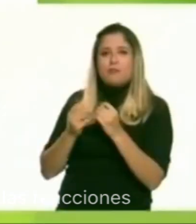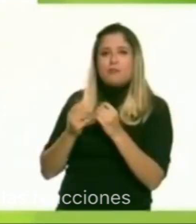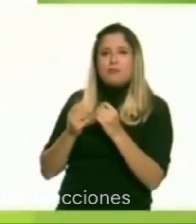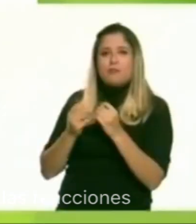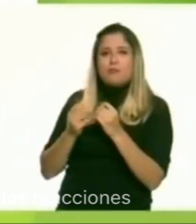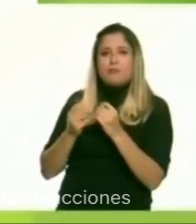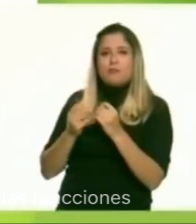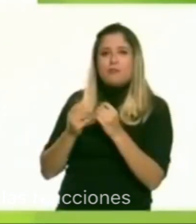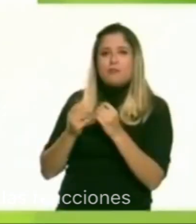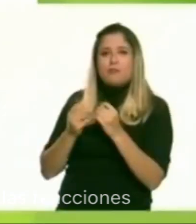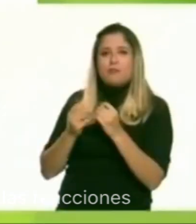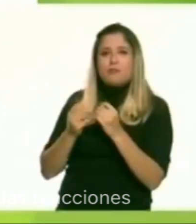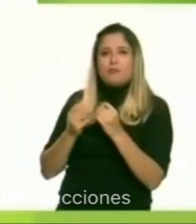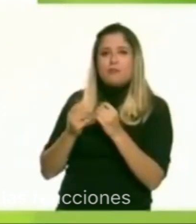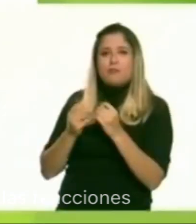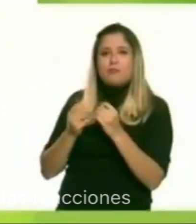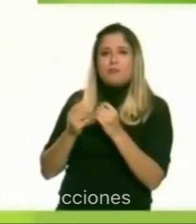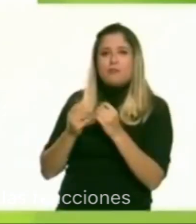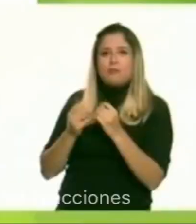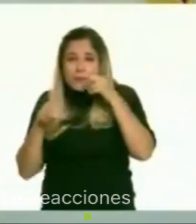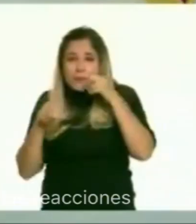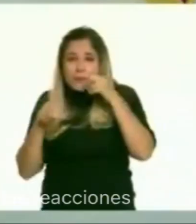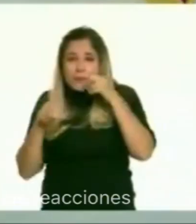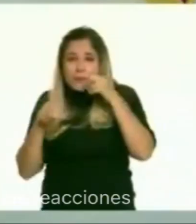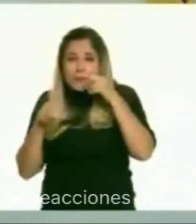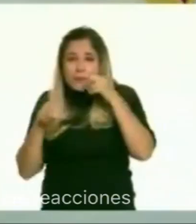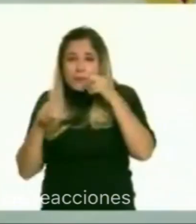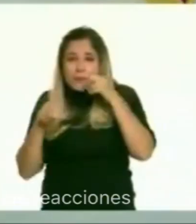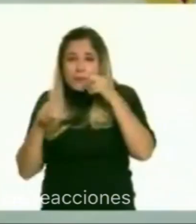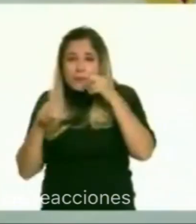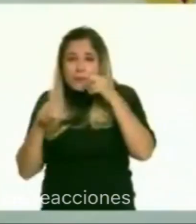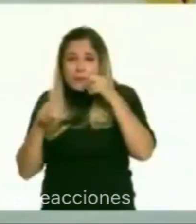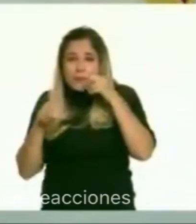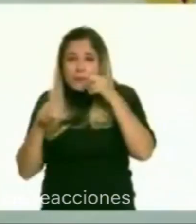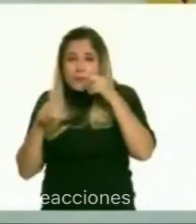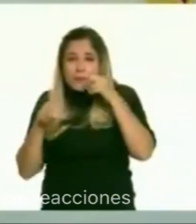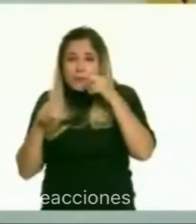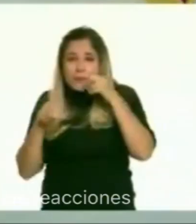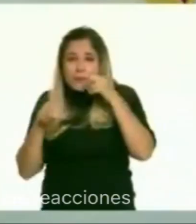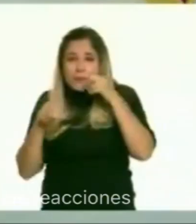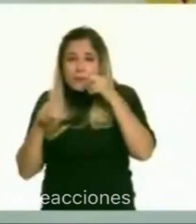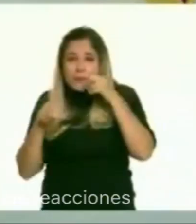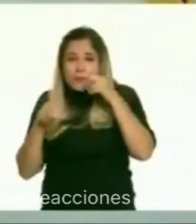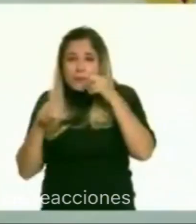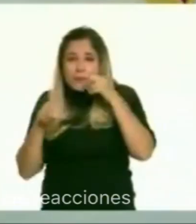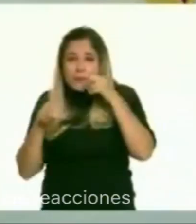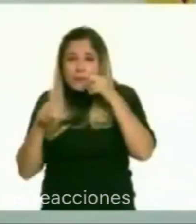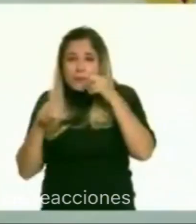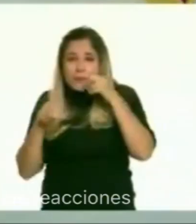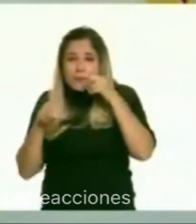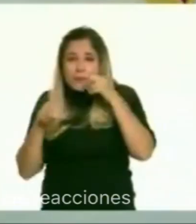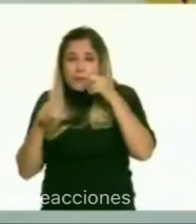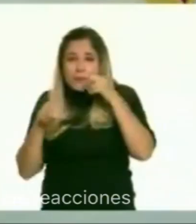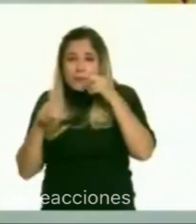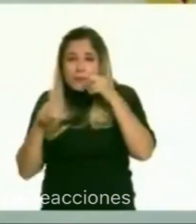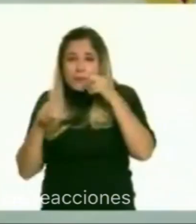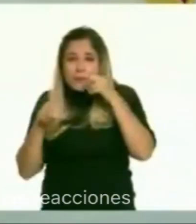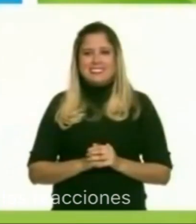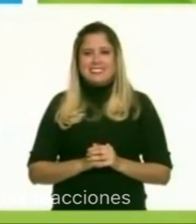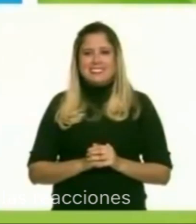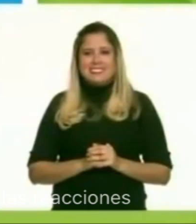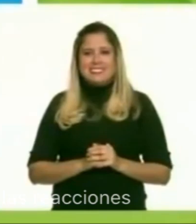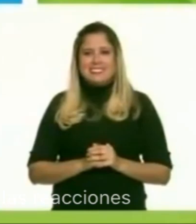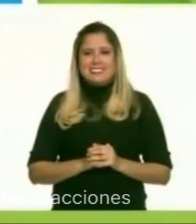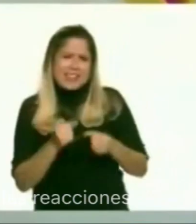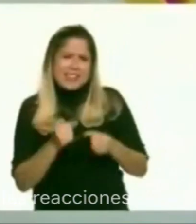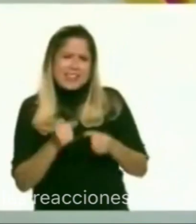ropa y no compartas peine y accesorios. Pídele a un adulto que frecuentemente revise tu cabeza para evitar ese tipo de padecimientos. El